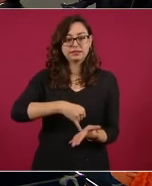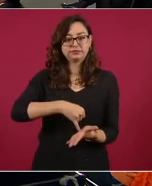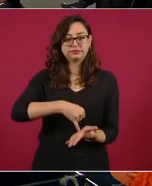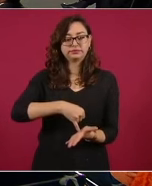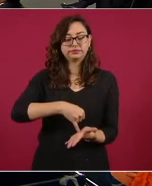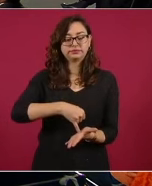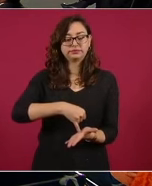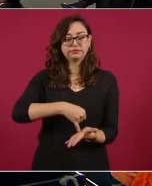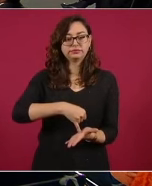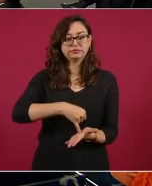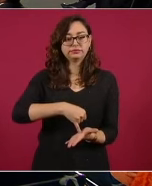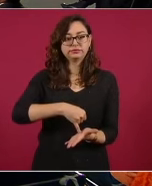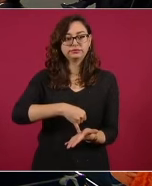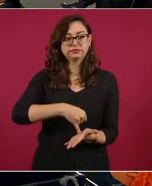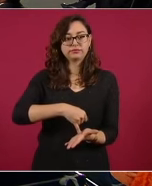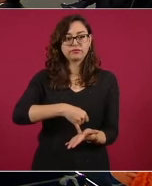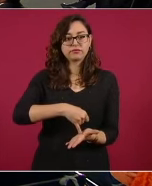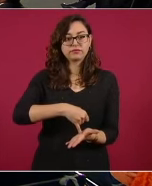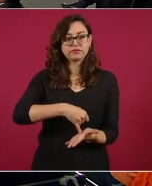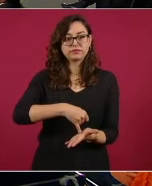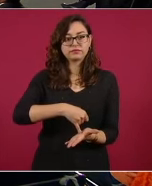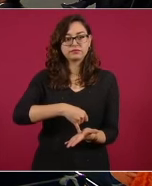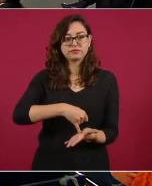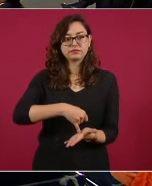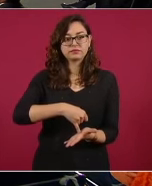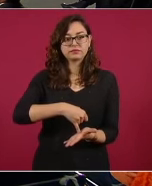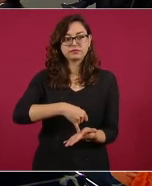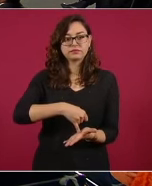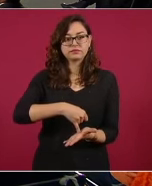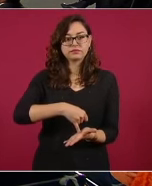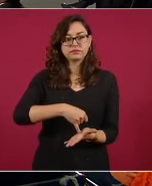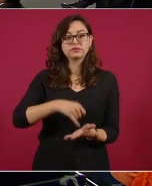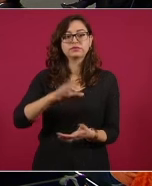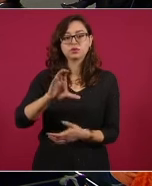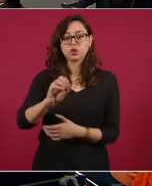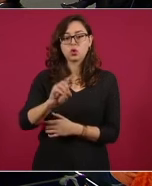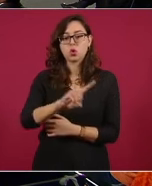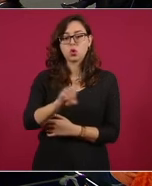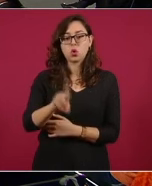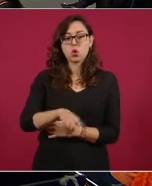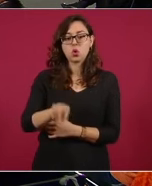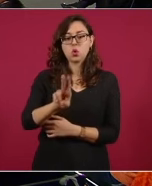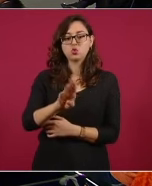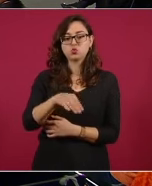Sí, Isla Blanca, ¿no? Ah, no, Cozumel. Cozumel. Cozumel.